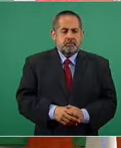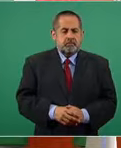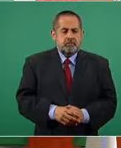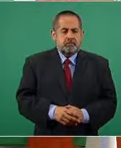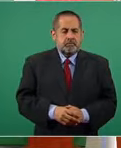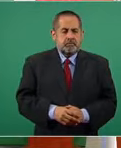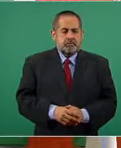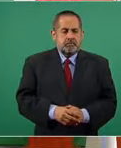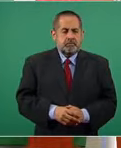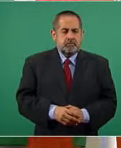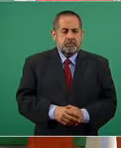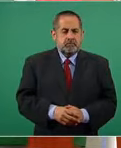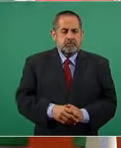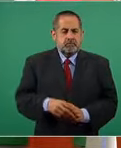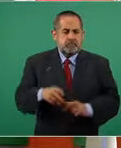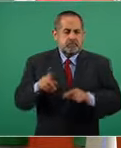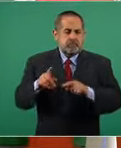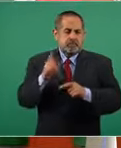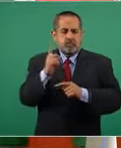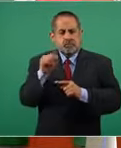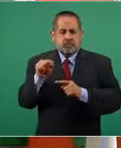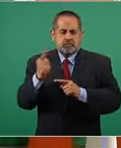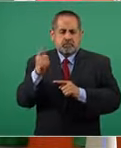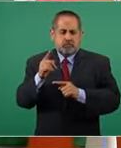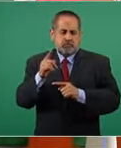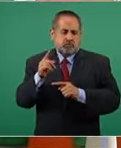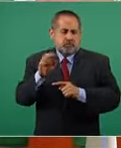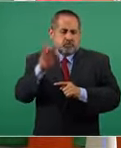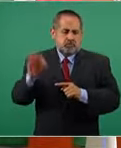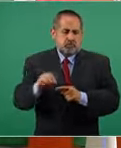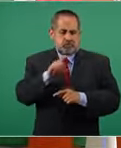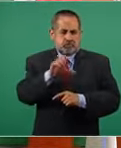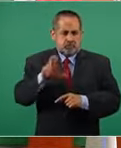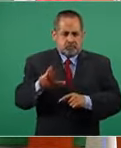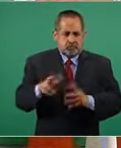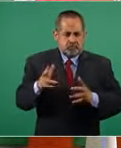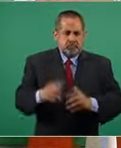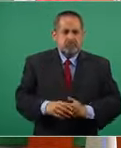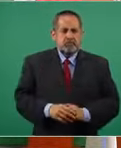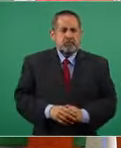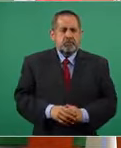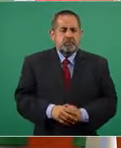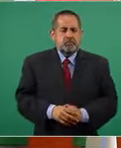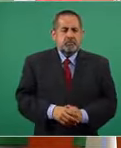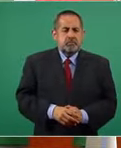de acuerdo a su población 1.1 también sigue